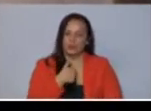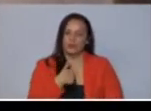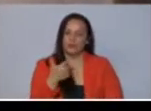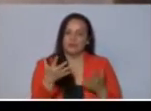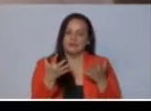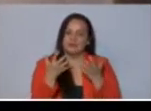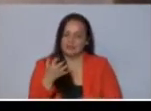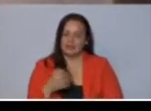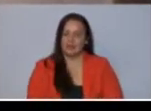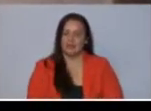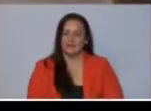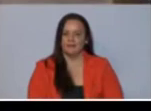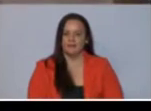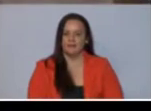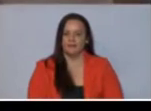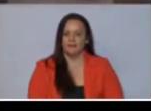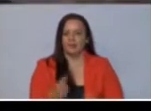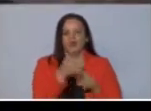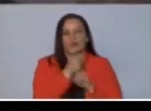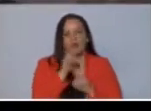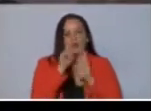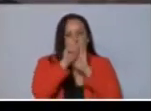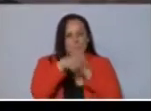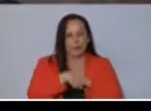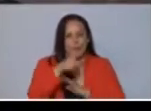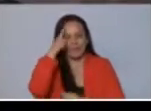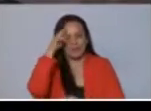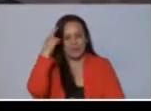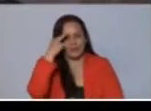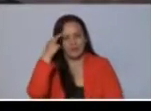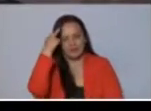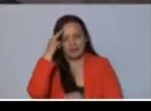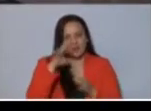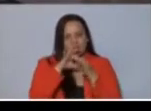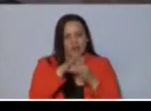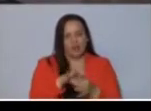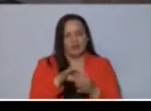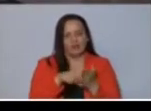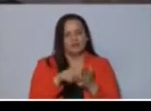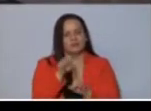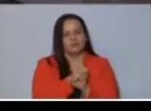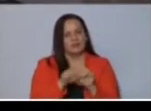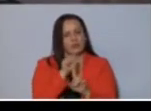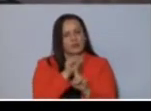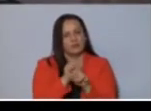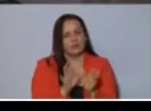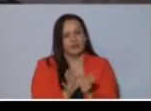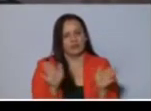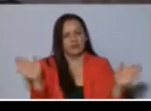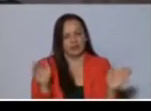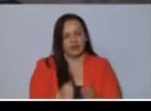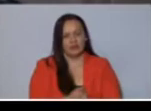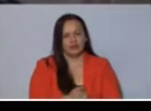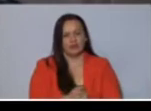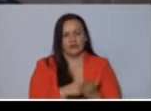tomarme unos minutos para reflexionar acerca de esta situación y en general del